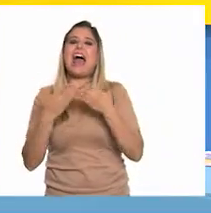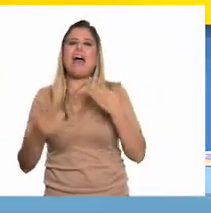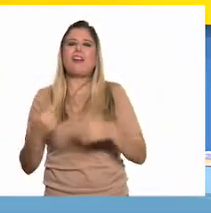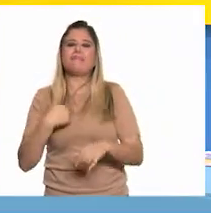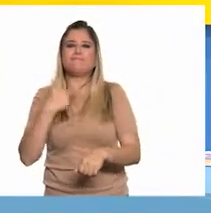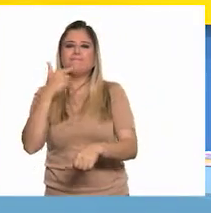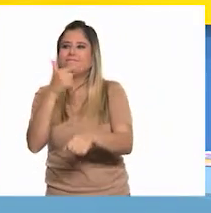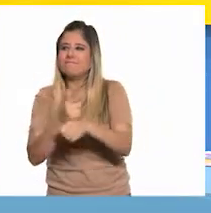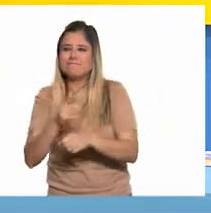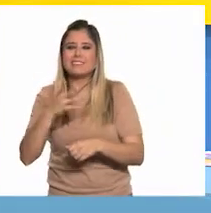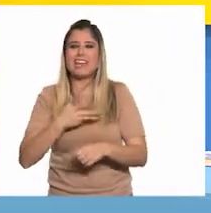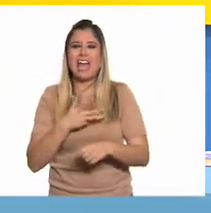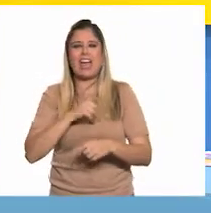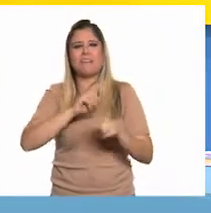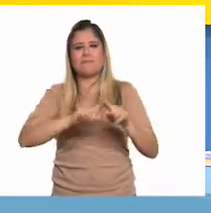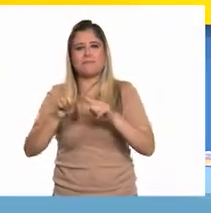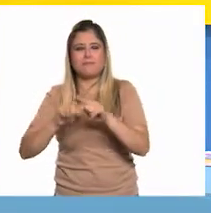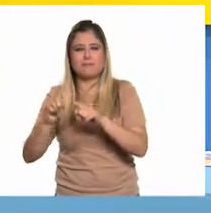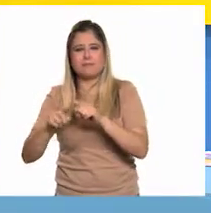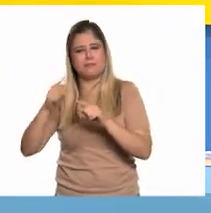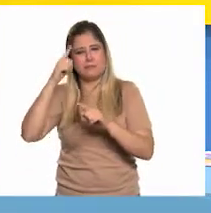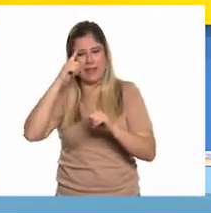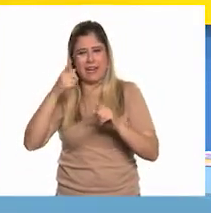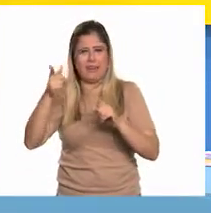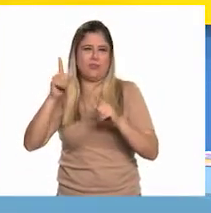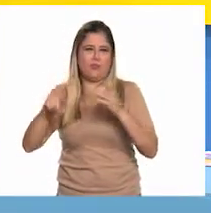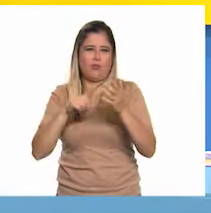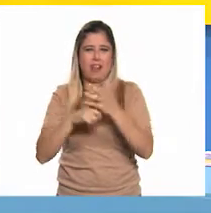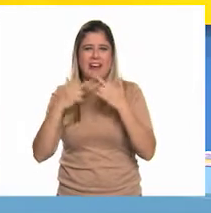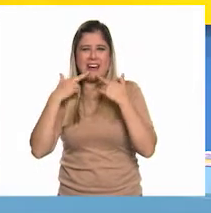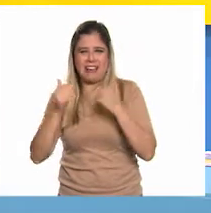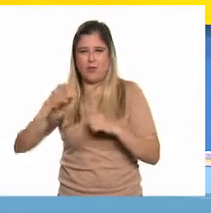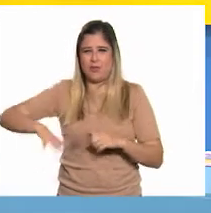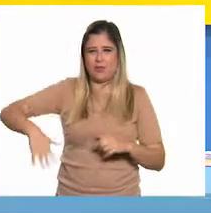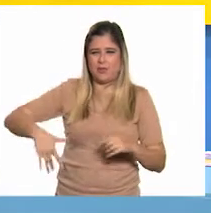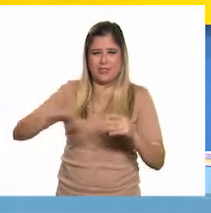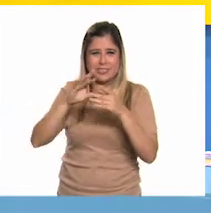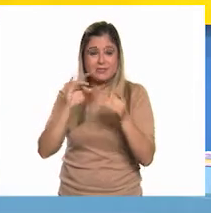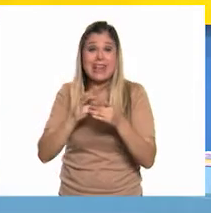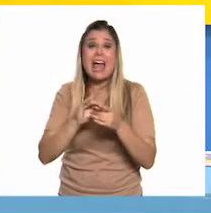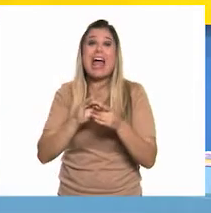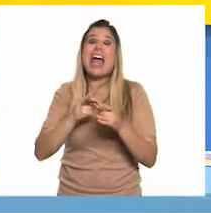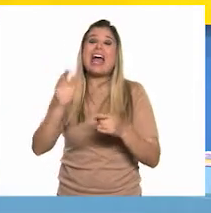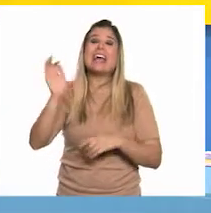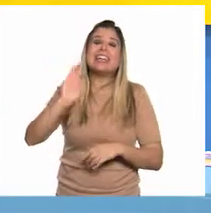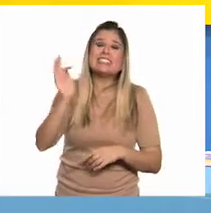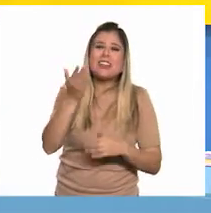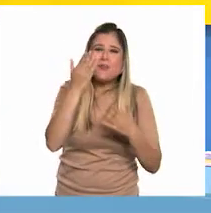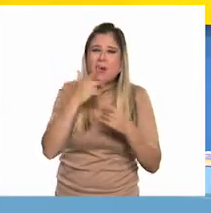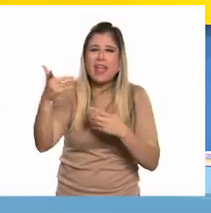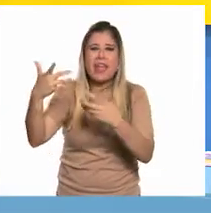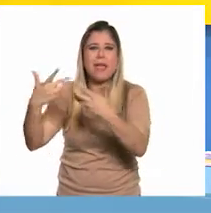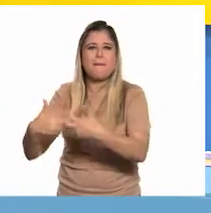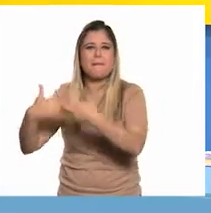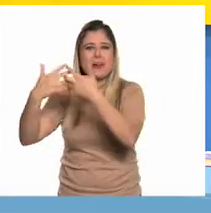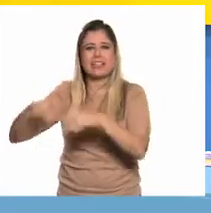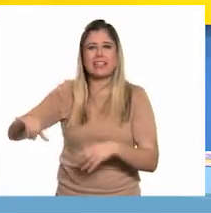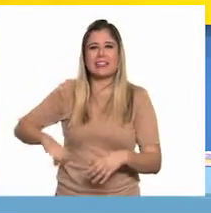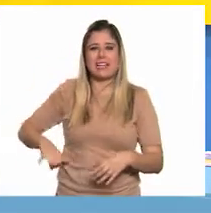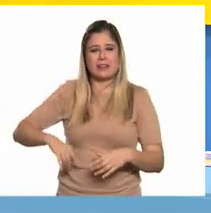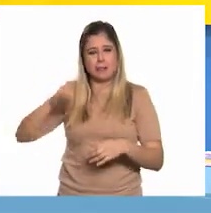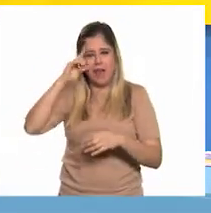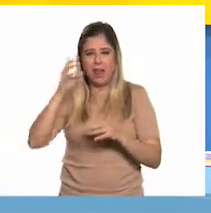pesar de haber yacimiento mineral en la ranchería que comentamos, tal vez no ha habido alguna empresa que le haya interesado